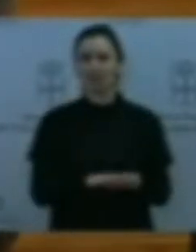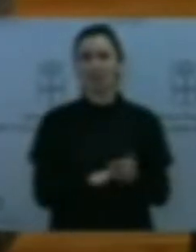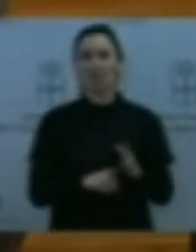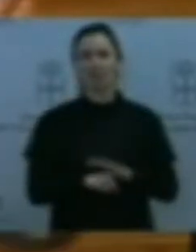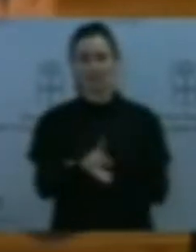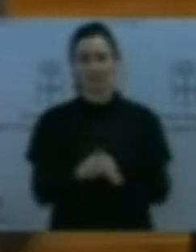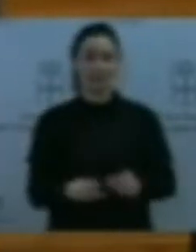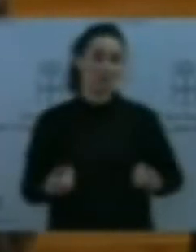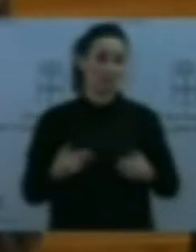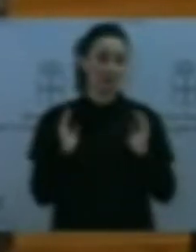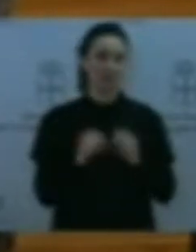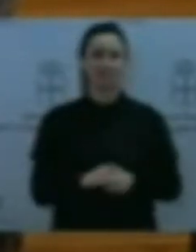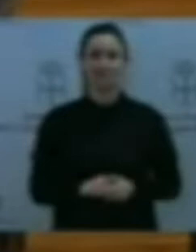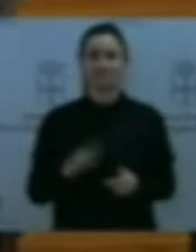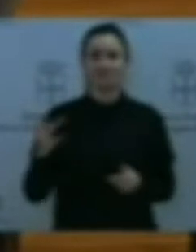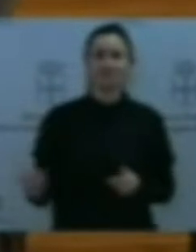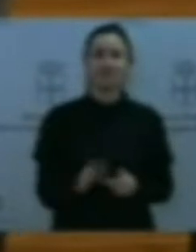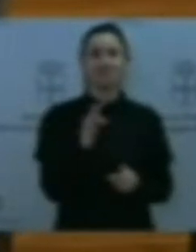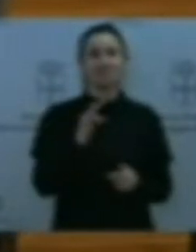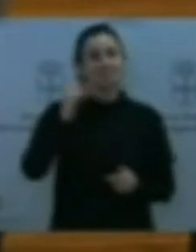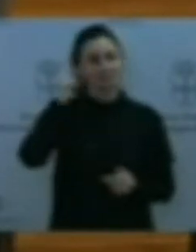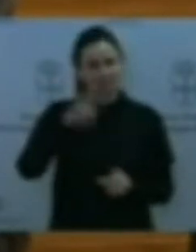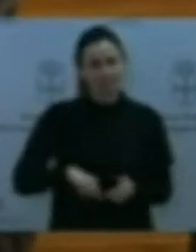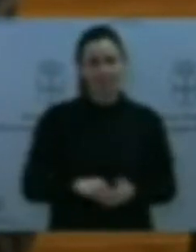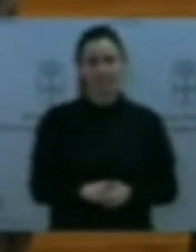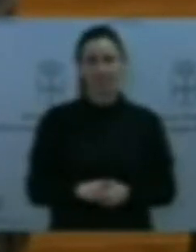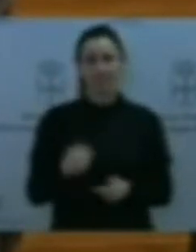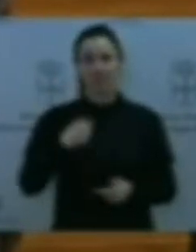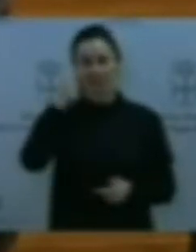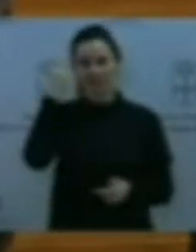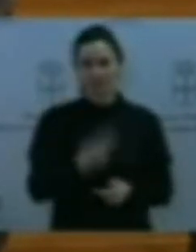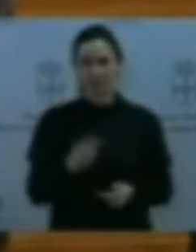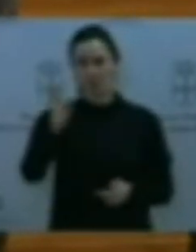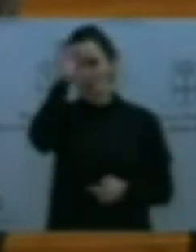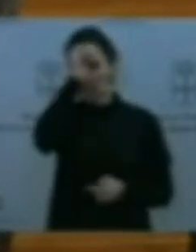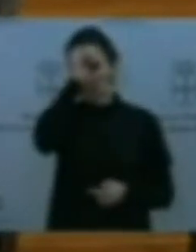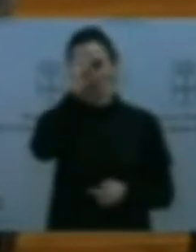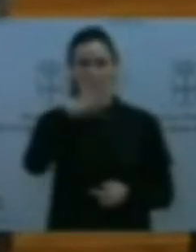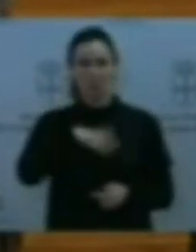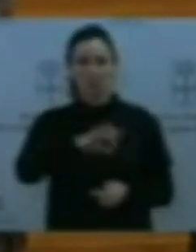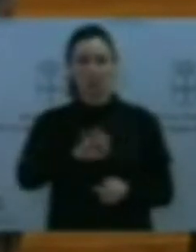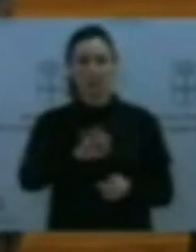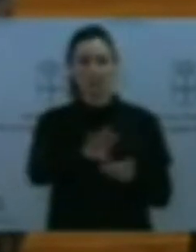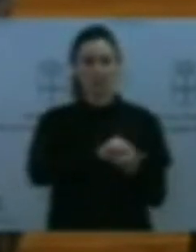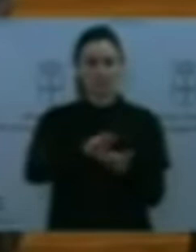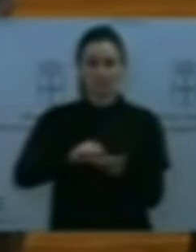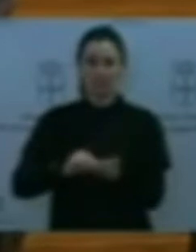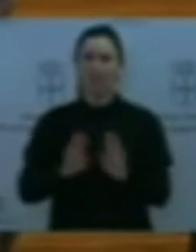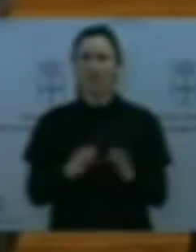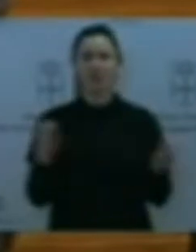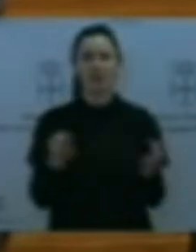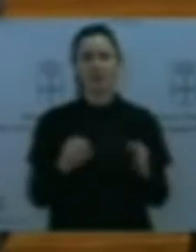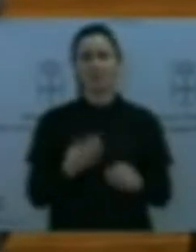bien sabe, respeto cualquiera de las posturas que se puedan esgrimir. Lo que pasa es que ese progresismo al que usted hace